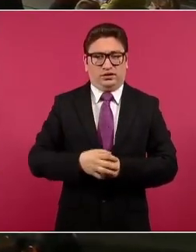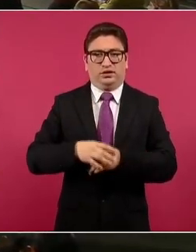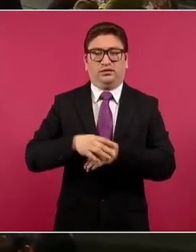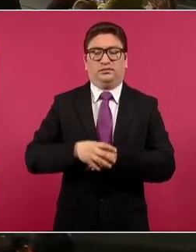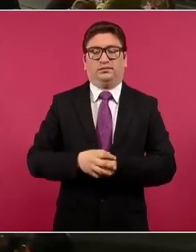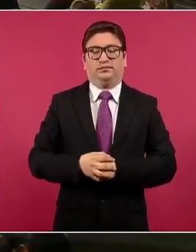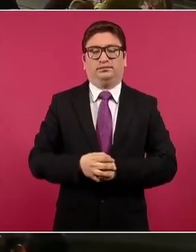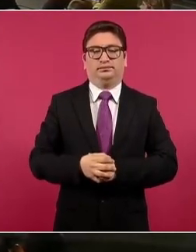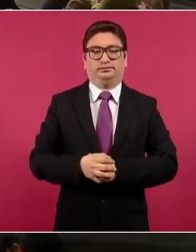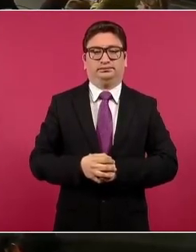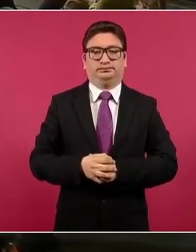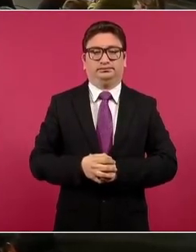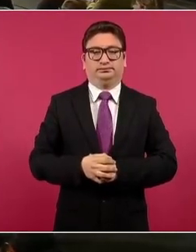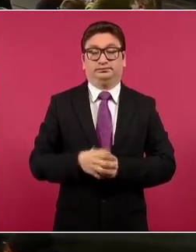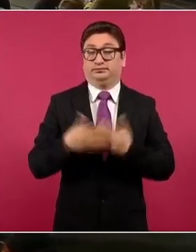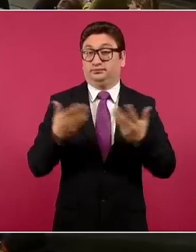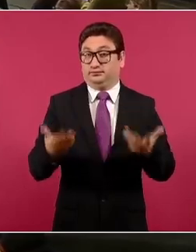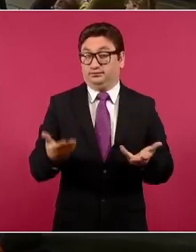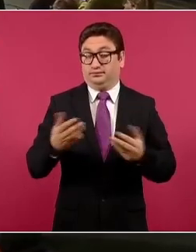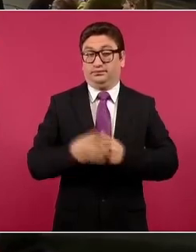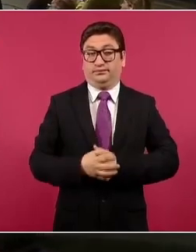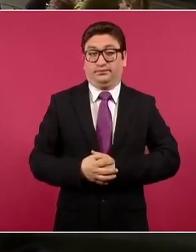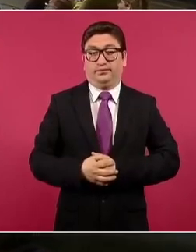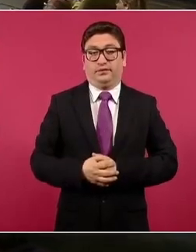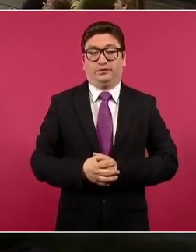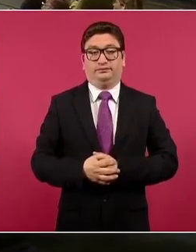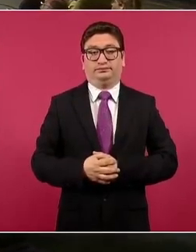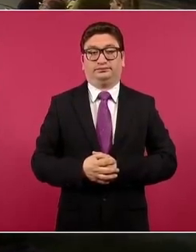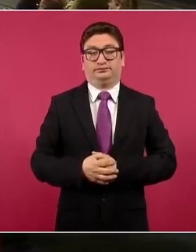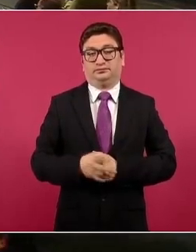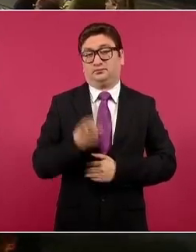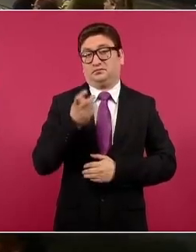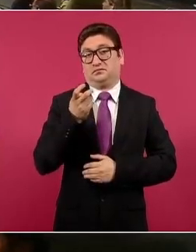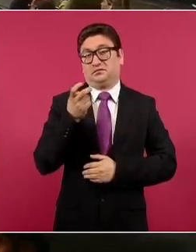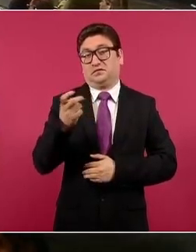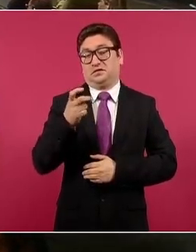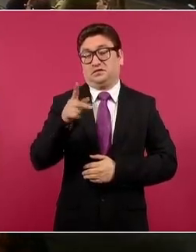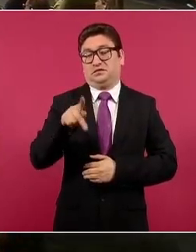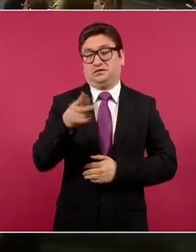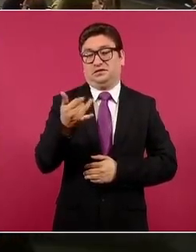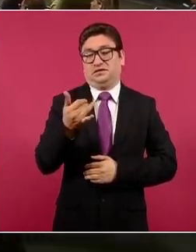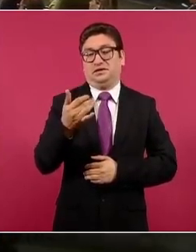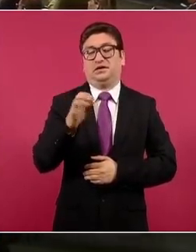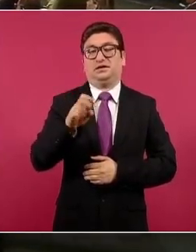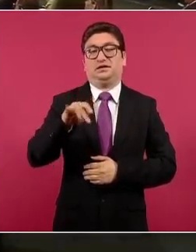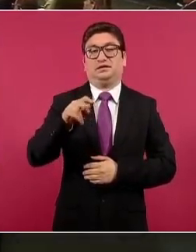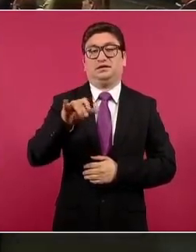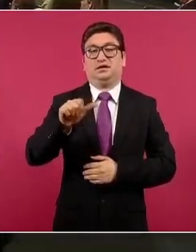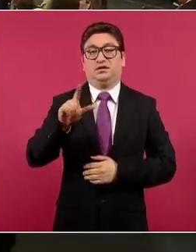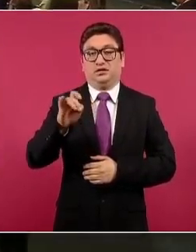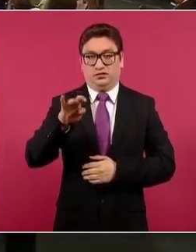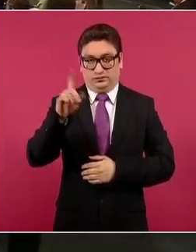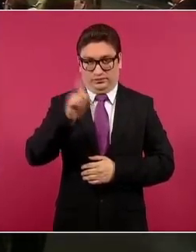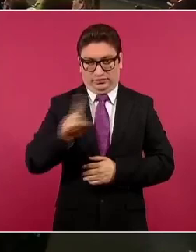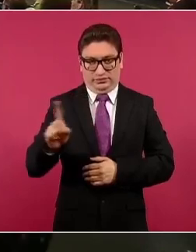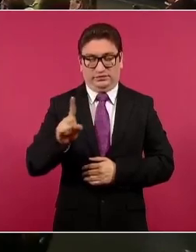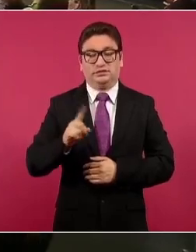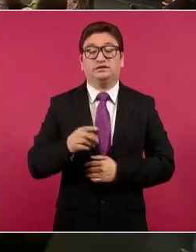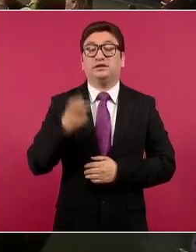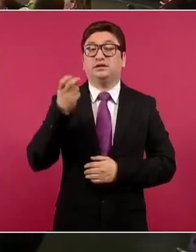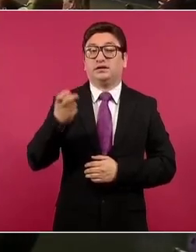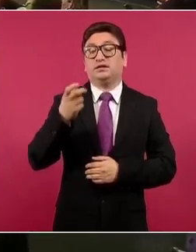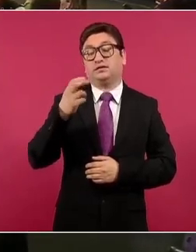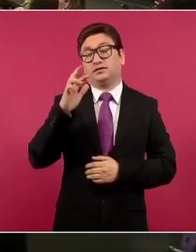populista. Bueno, hasta aquí Kenia López. Bueno, pero recordemos que tras esta